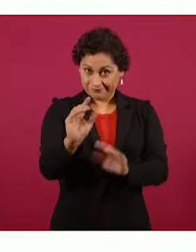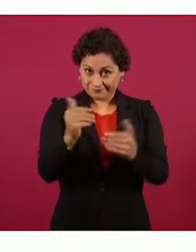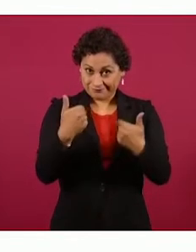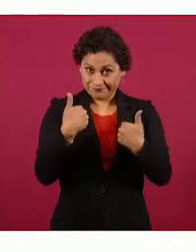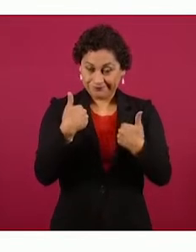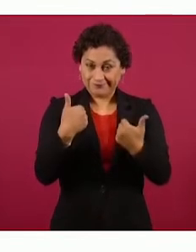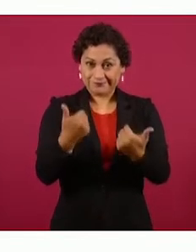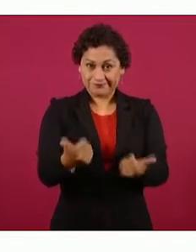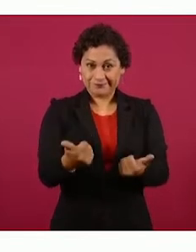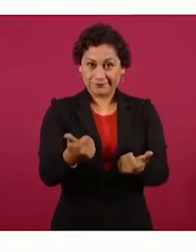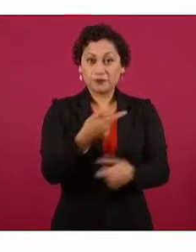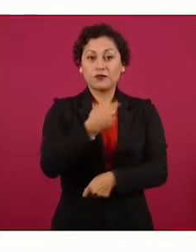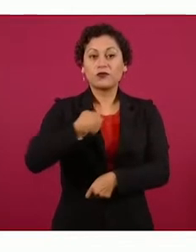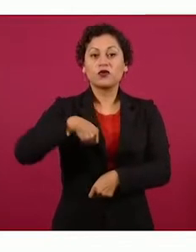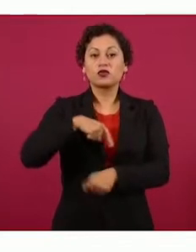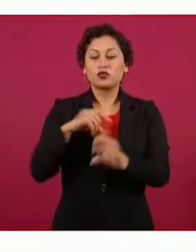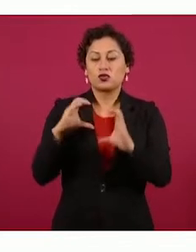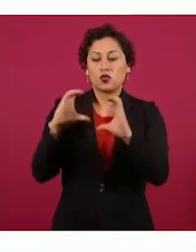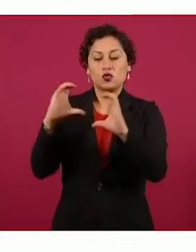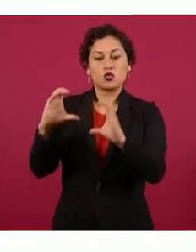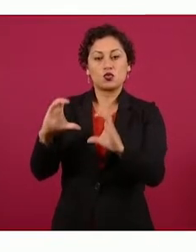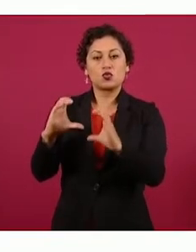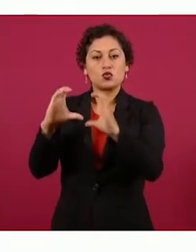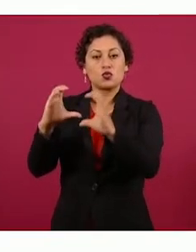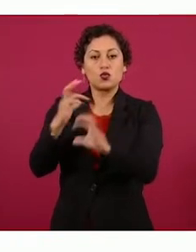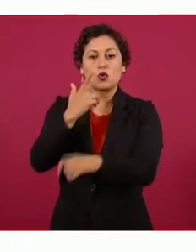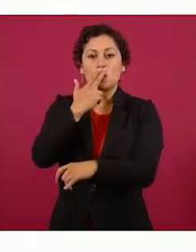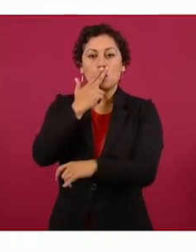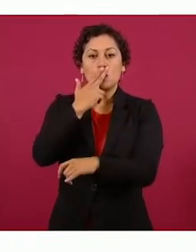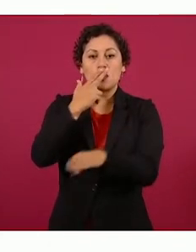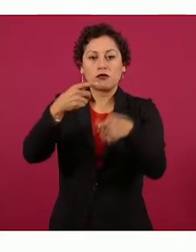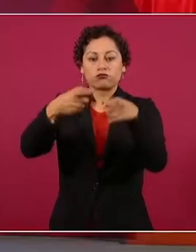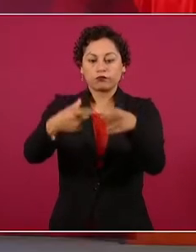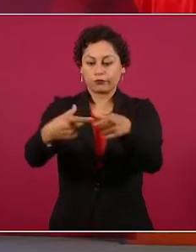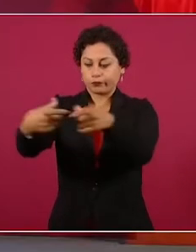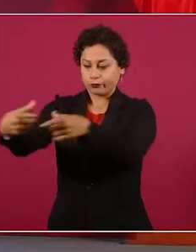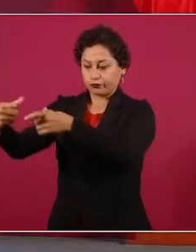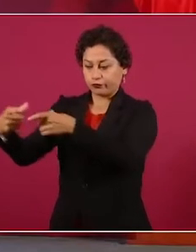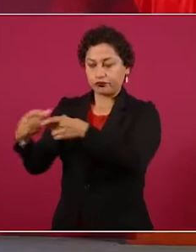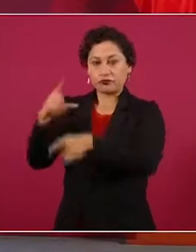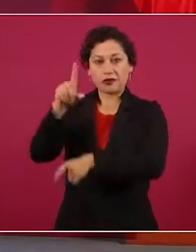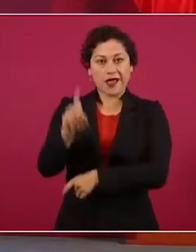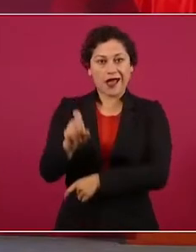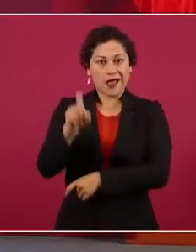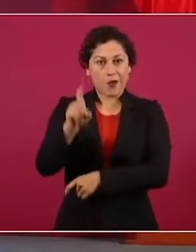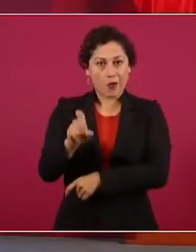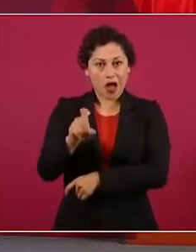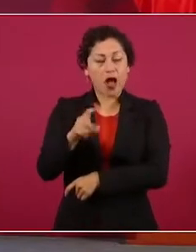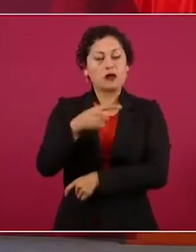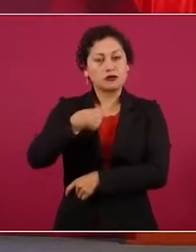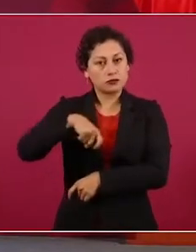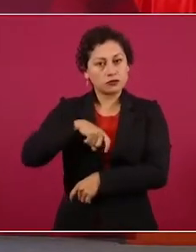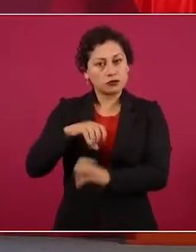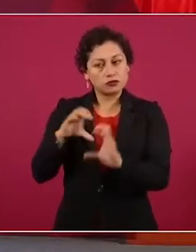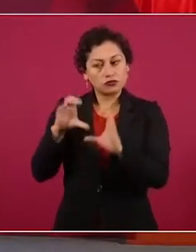cenotes, pero que el Reforma,